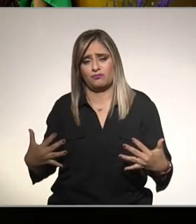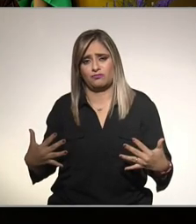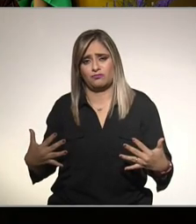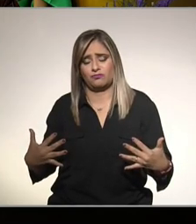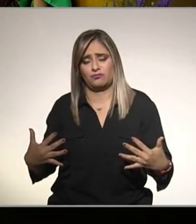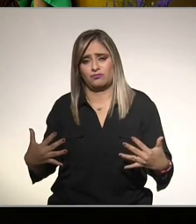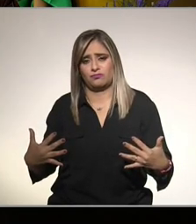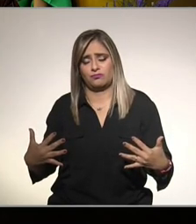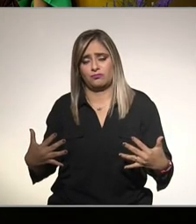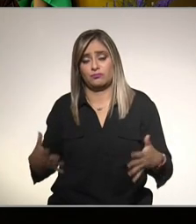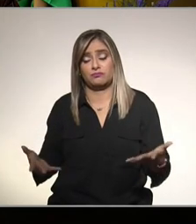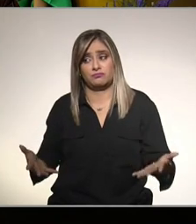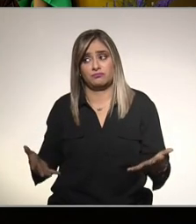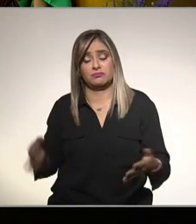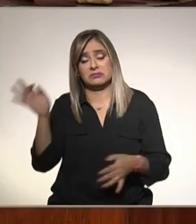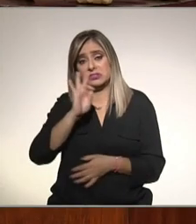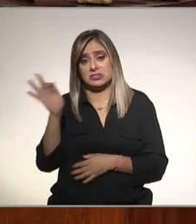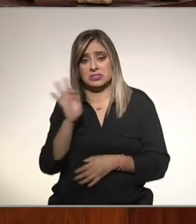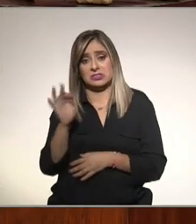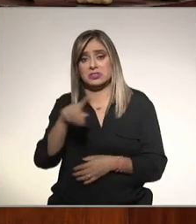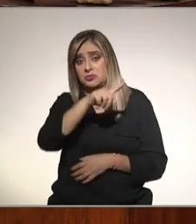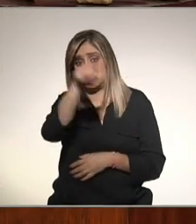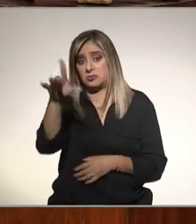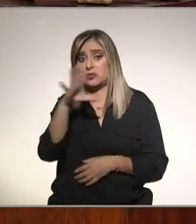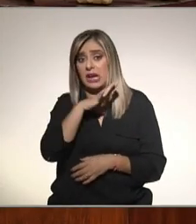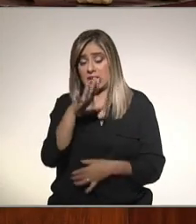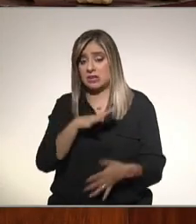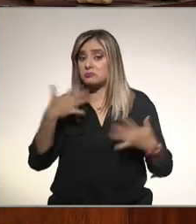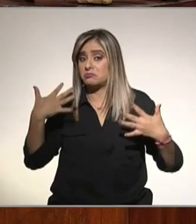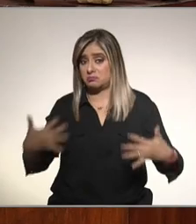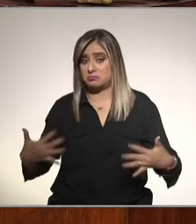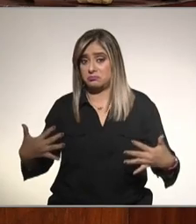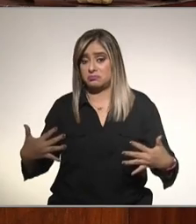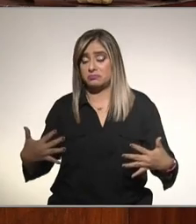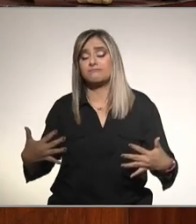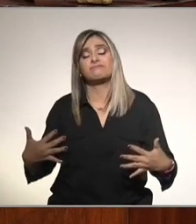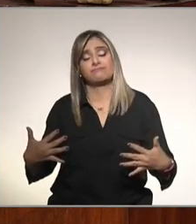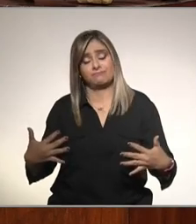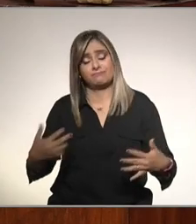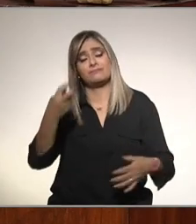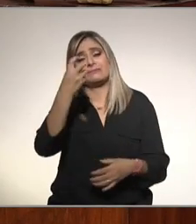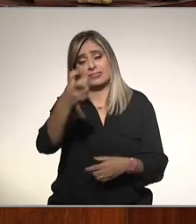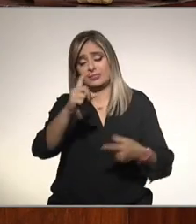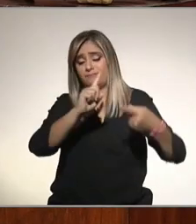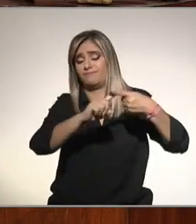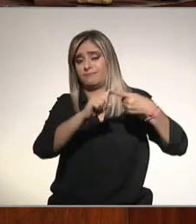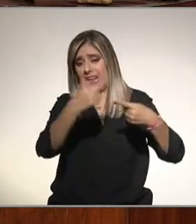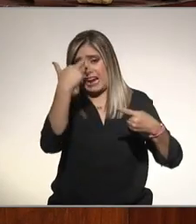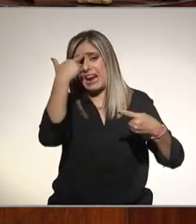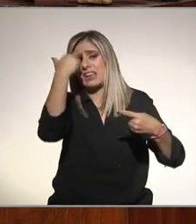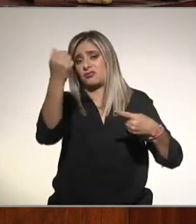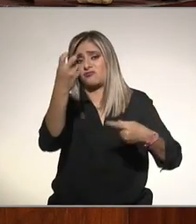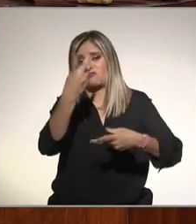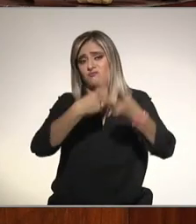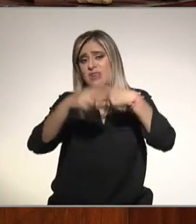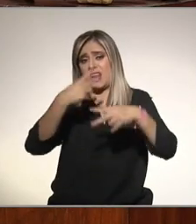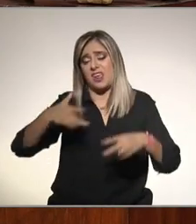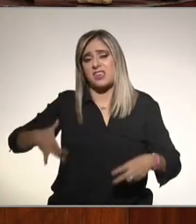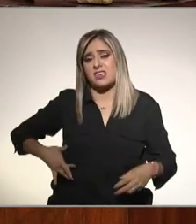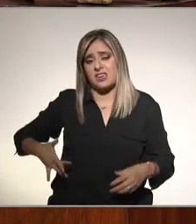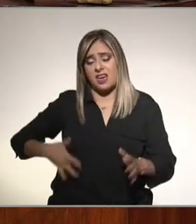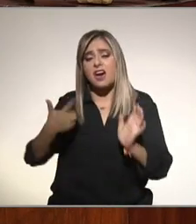por ahí contamos con algo de sobrepeso es uno de los principales factores para tener hígado graso